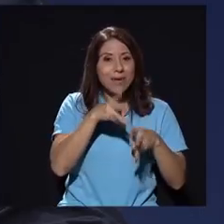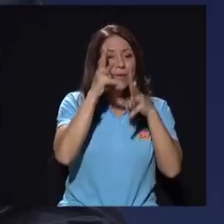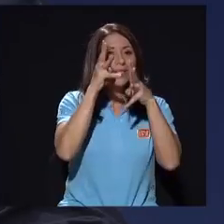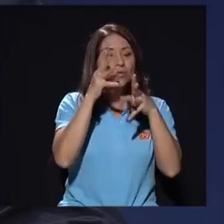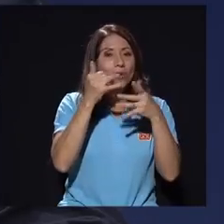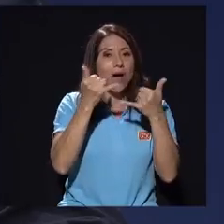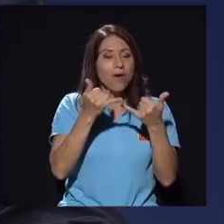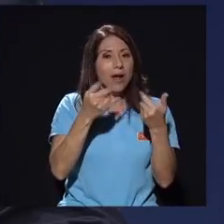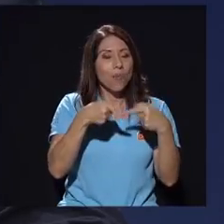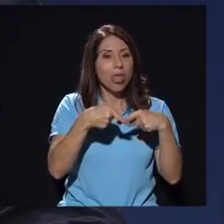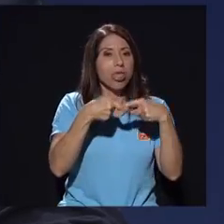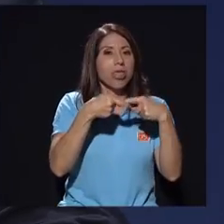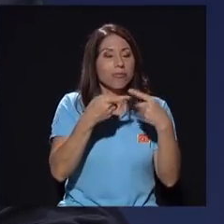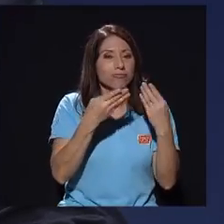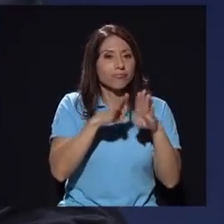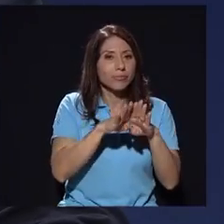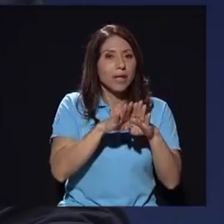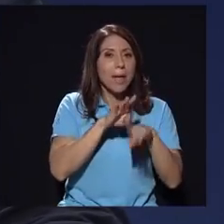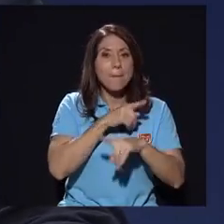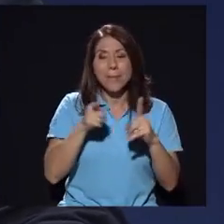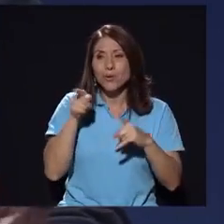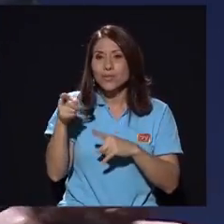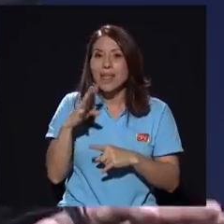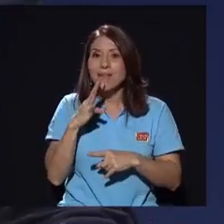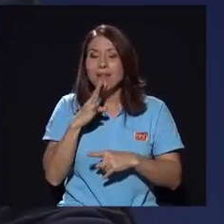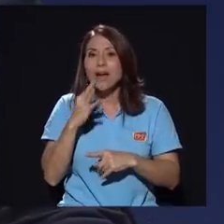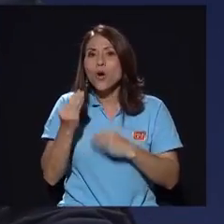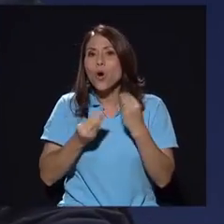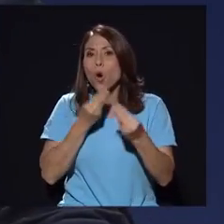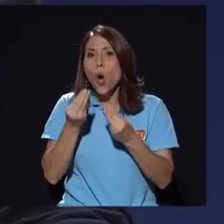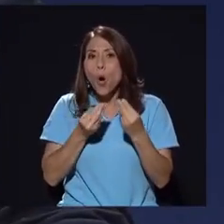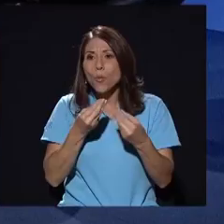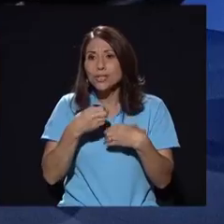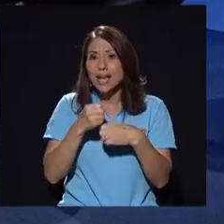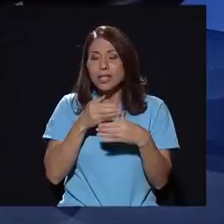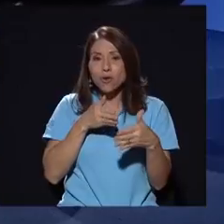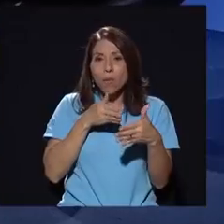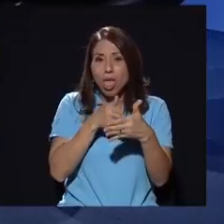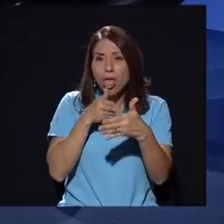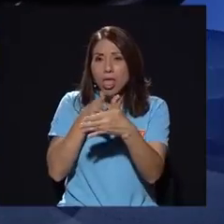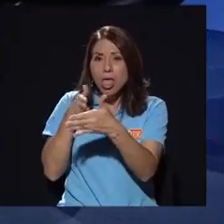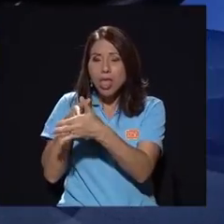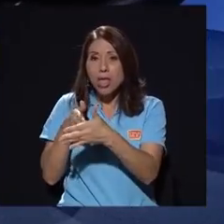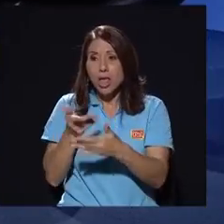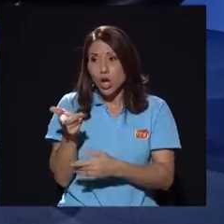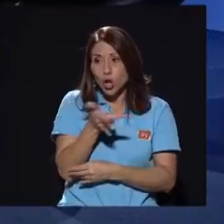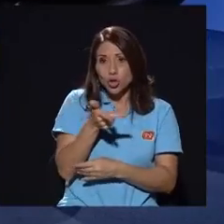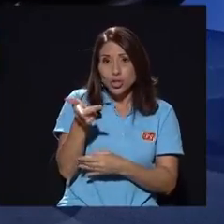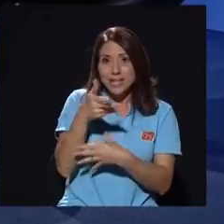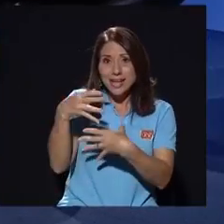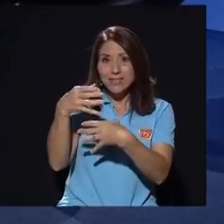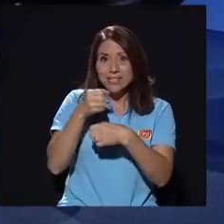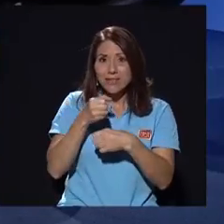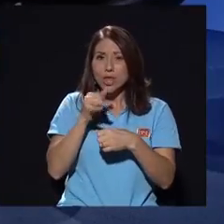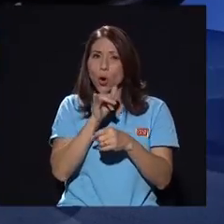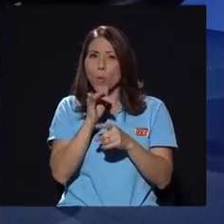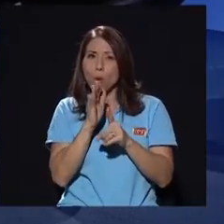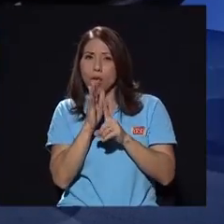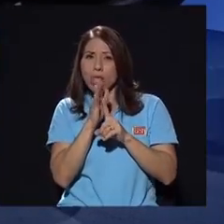Ahora usted mencionaba en el primer bloque cómo se han dado intimidaciones. ¿Los tres han recibido intimidaciones o no? Yo sí.